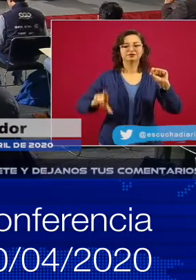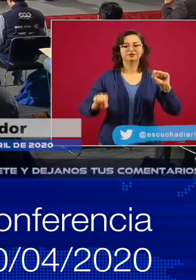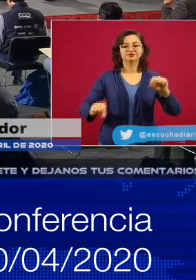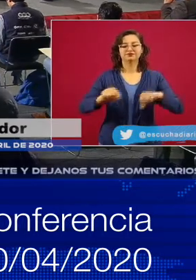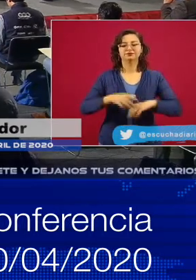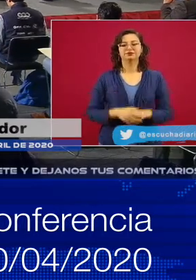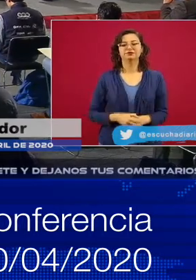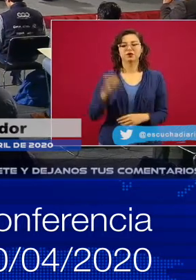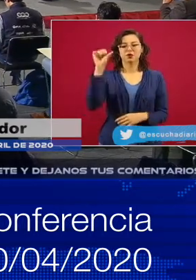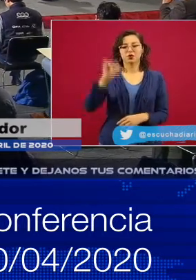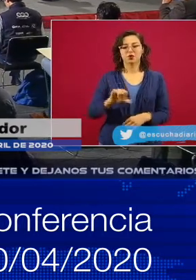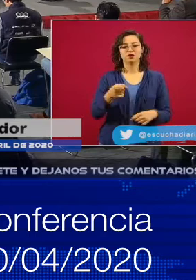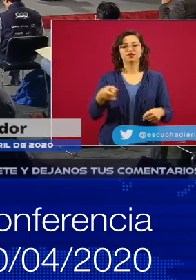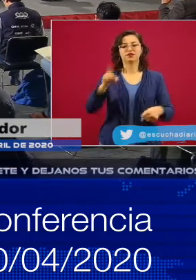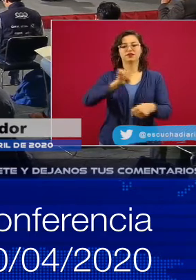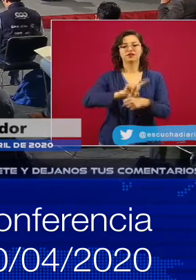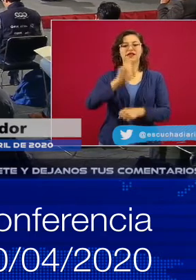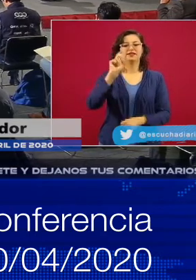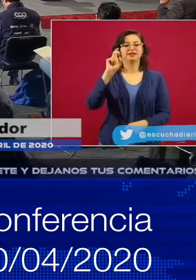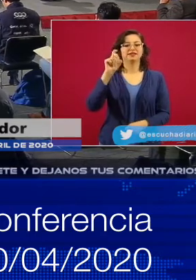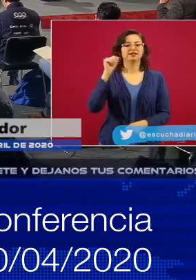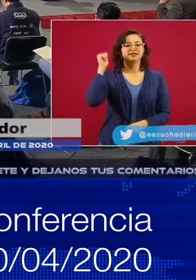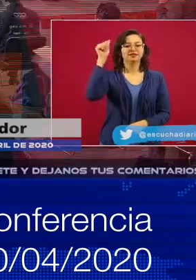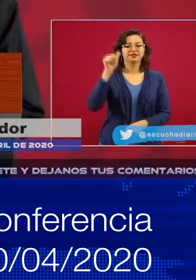Hoy, 30 de abril,